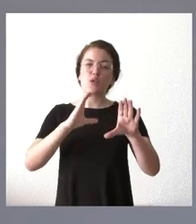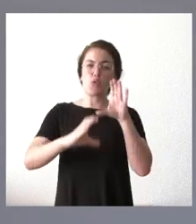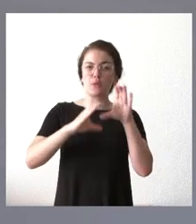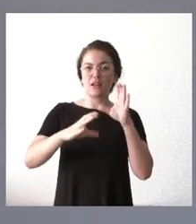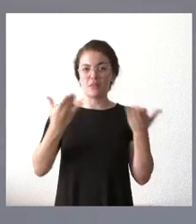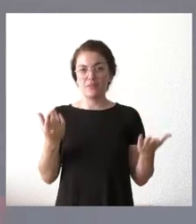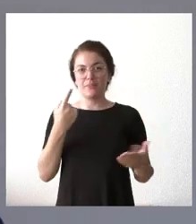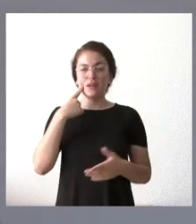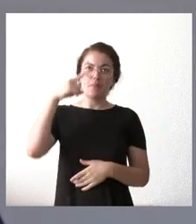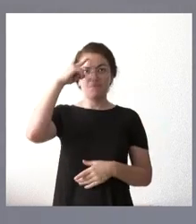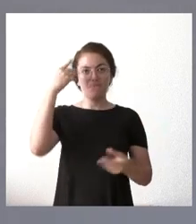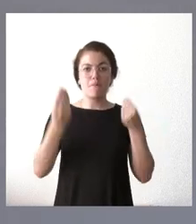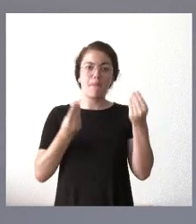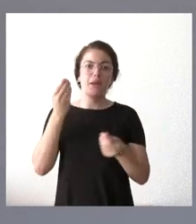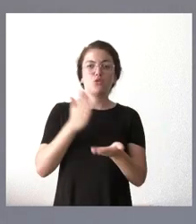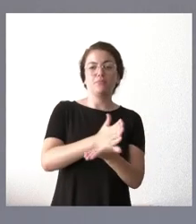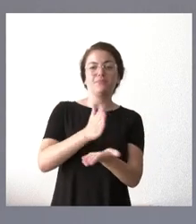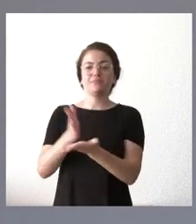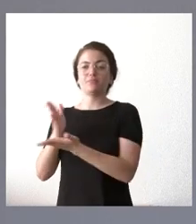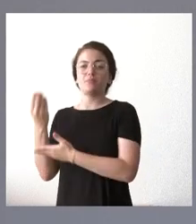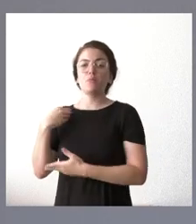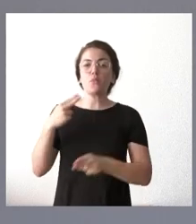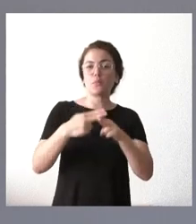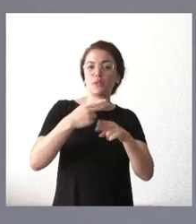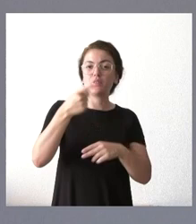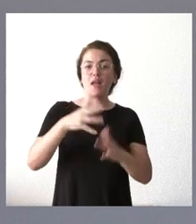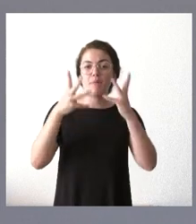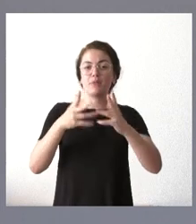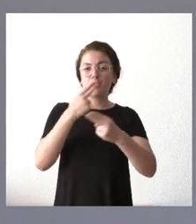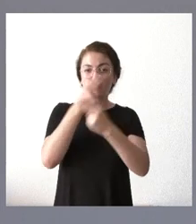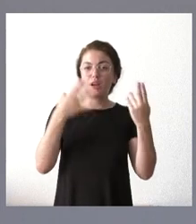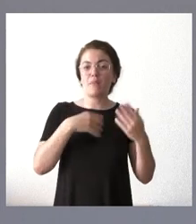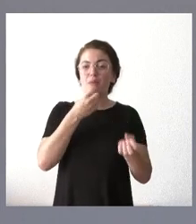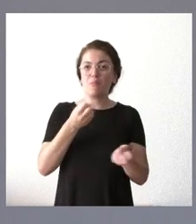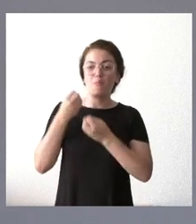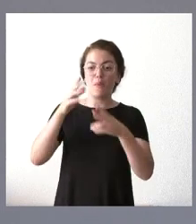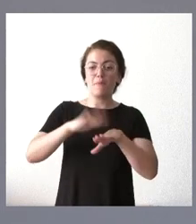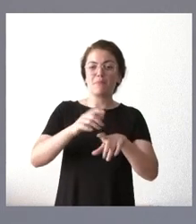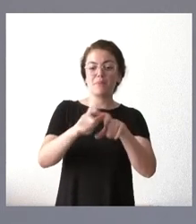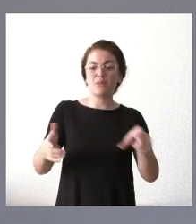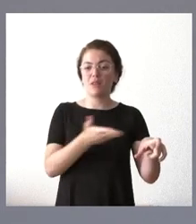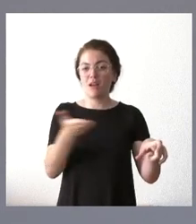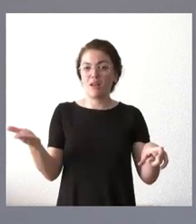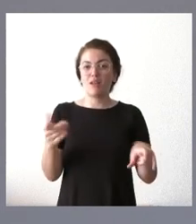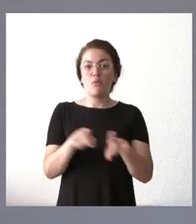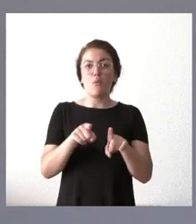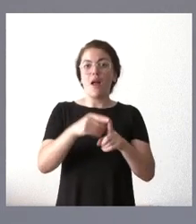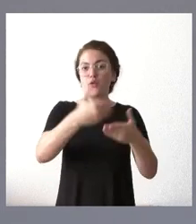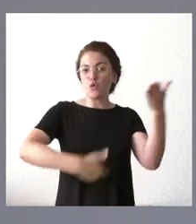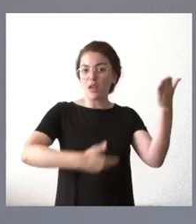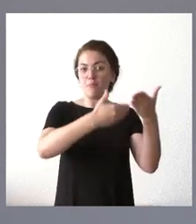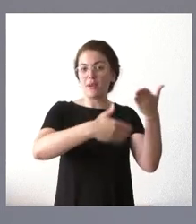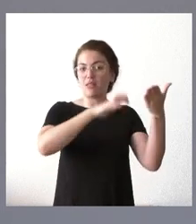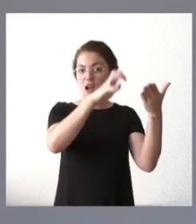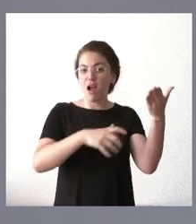son varios los cauces, lógicamente, donde los políticos y las administraciones públicas se pueden dirigir a sus ciudadanos. Está la vía de las notas de prensa, que es una vía